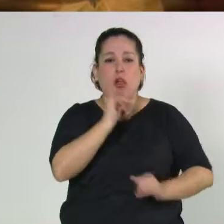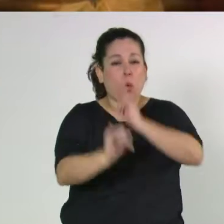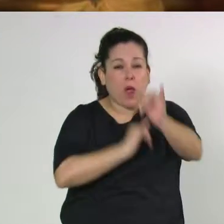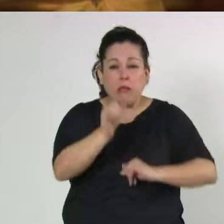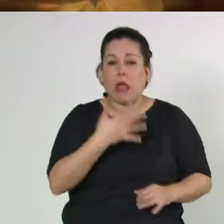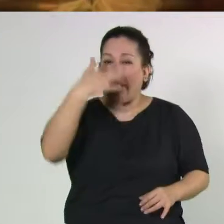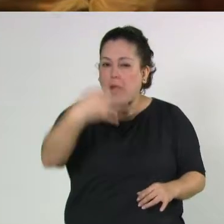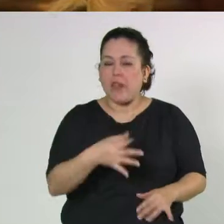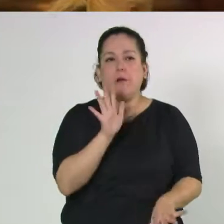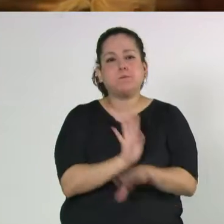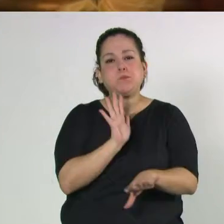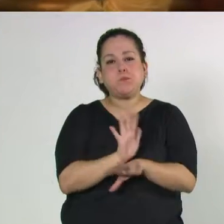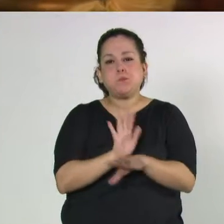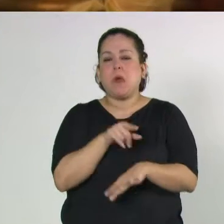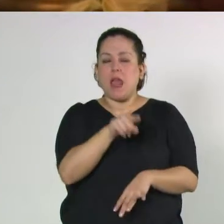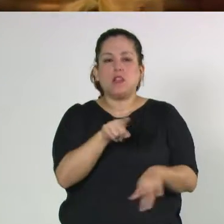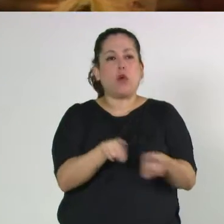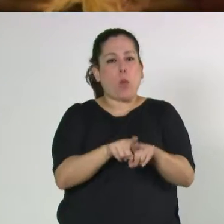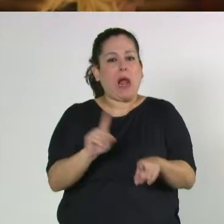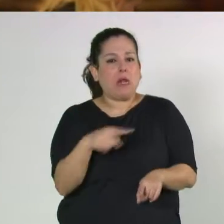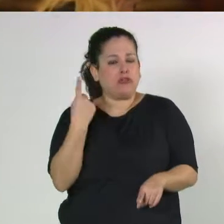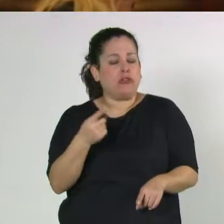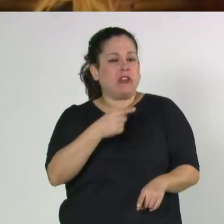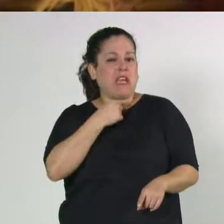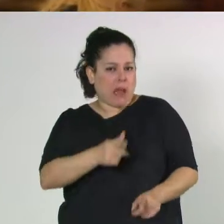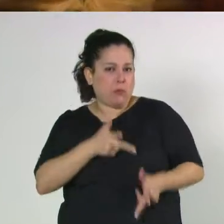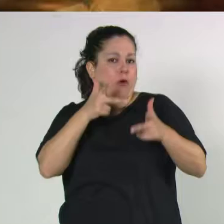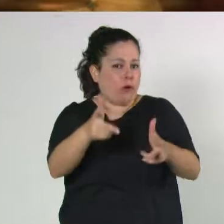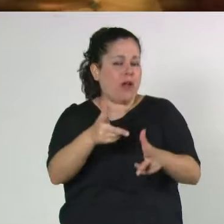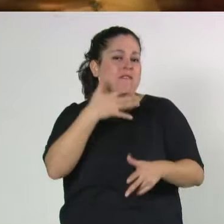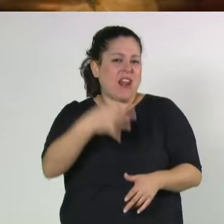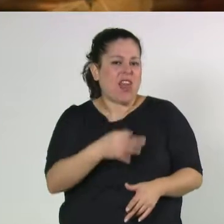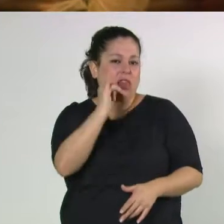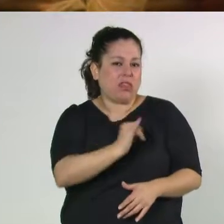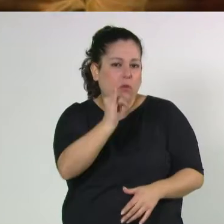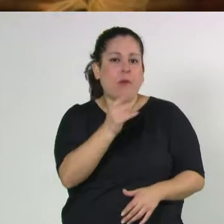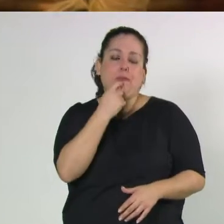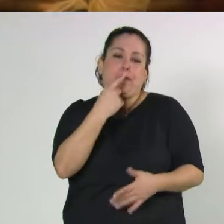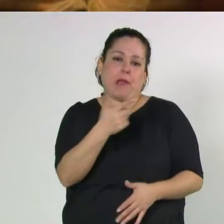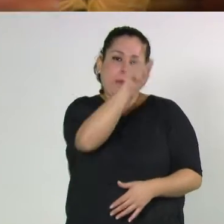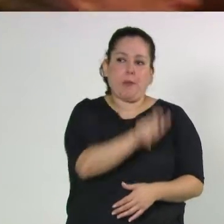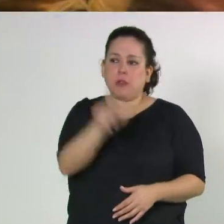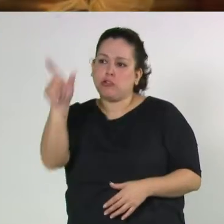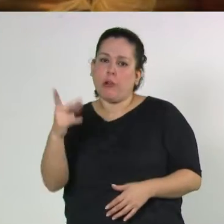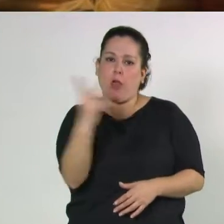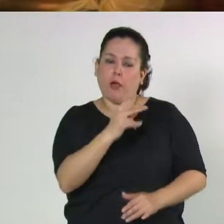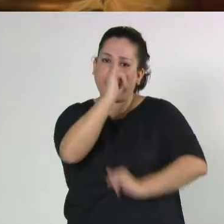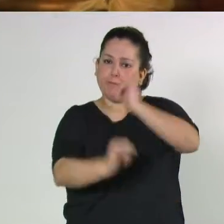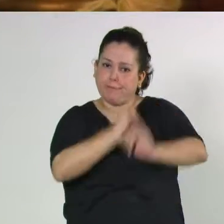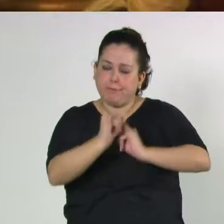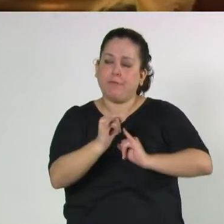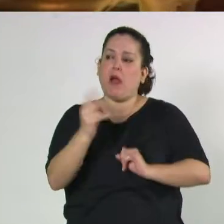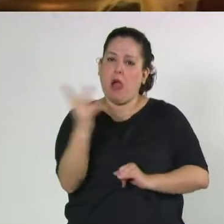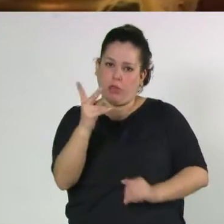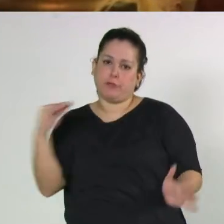solamente es una intención, que implica dar las dos voces cuando hay una disputa política, cuando hay opiniones